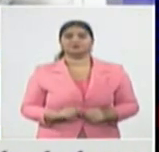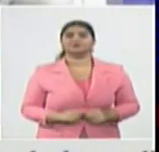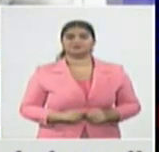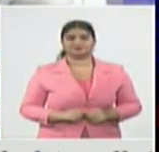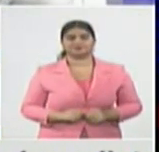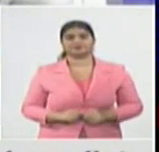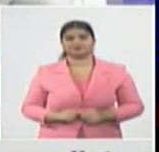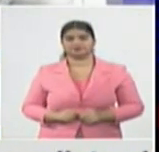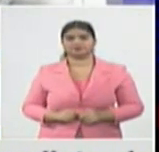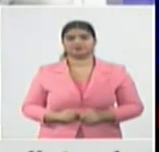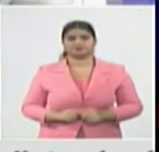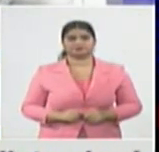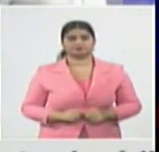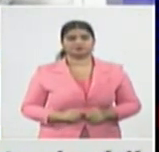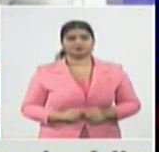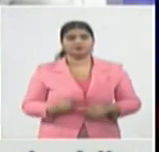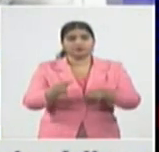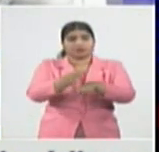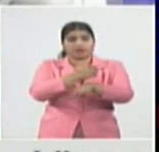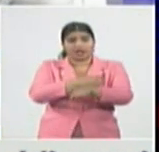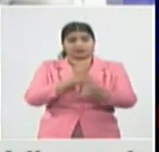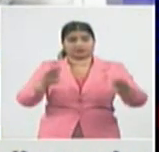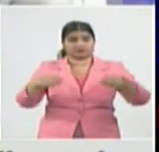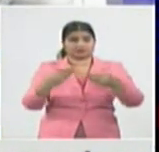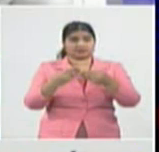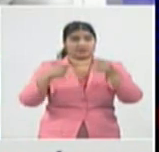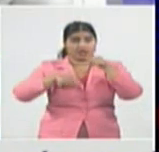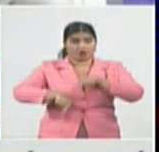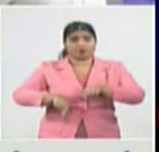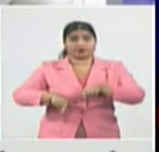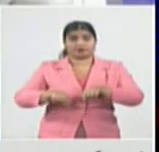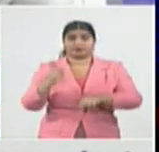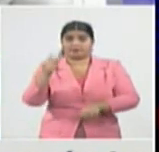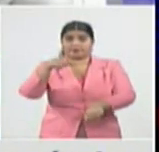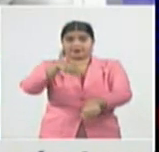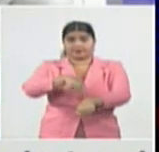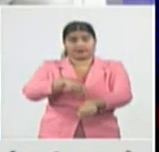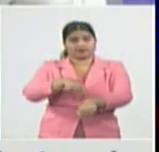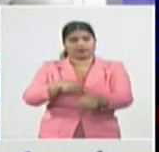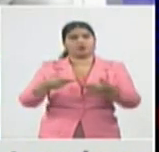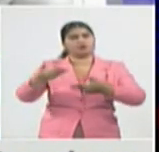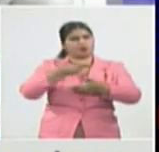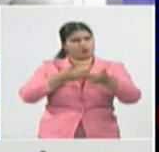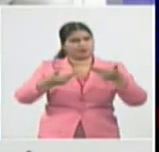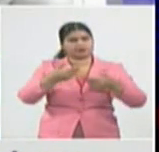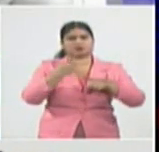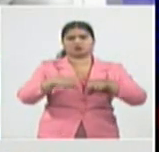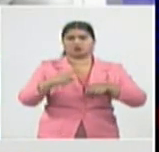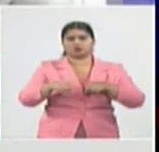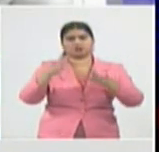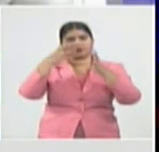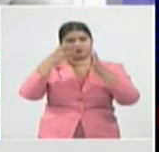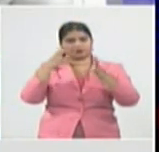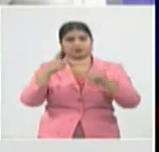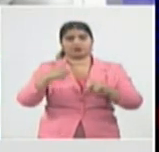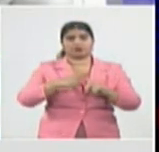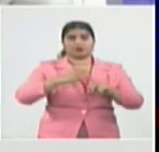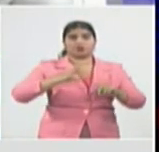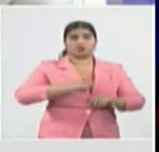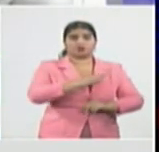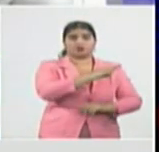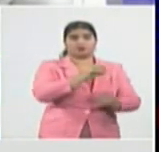compartir algunos impactos noticiosos en el enfrentamiento a la COVID-19. El Twitter del presidente